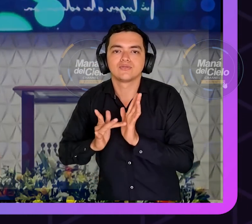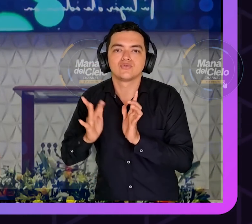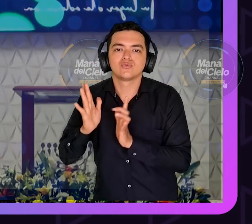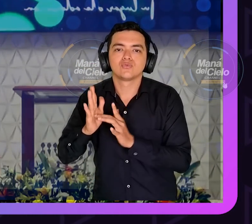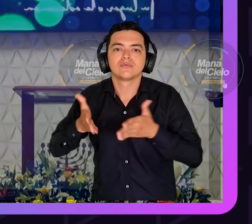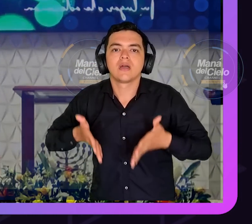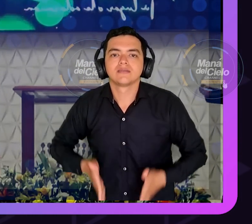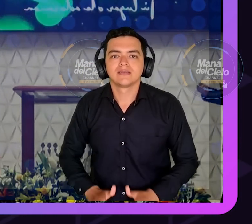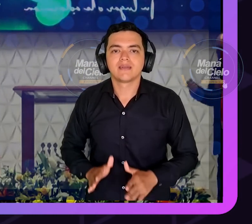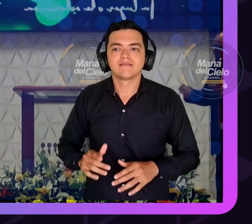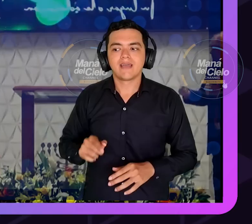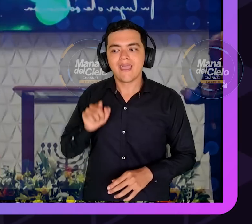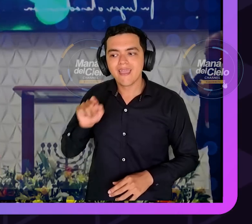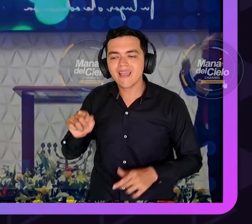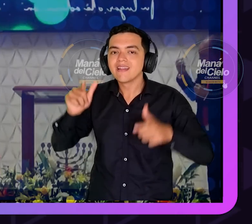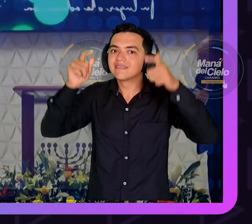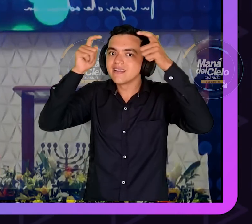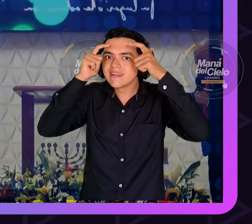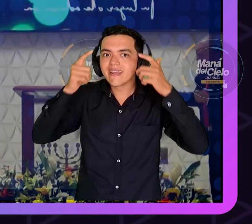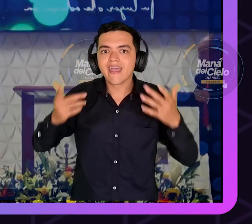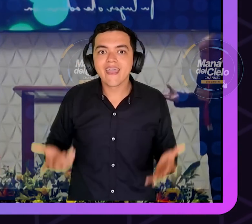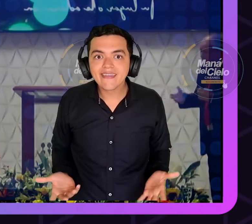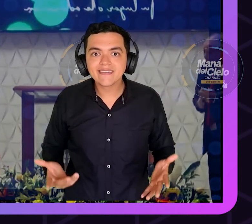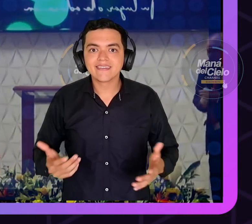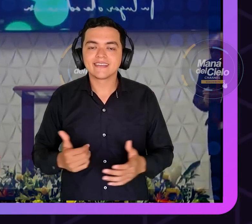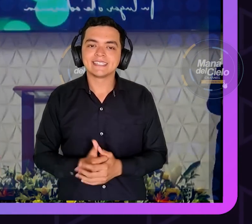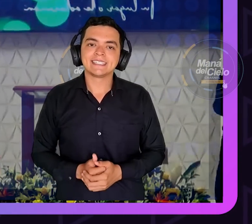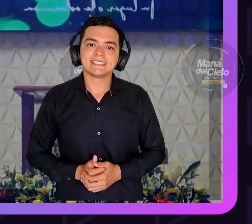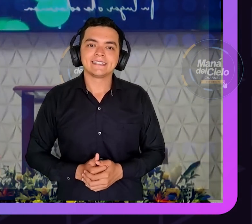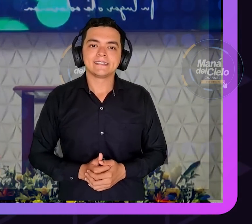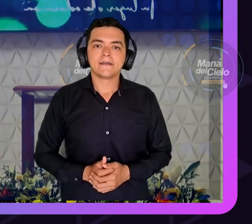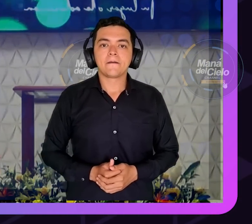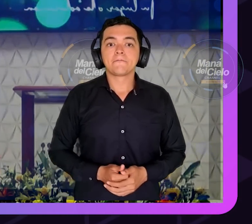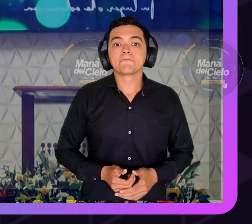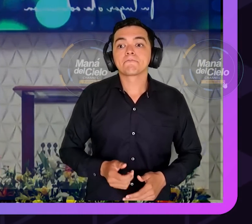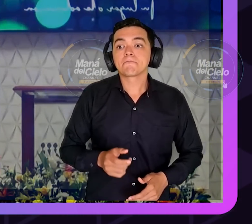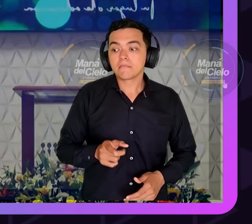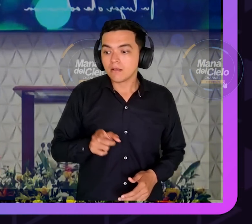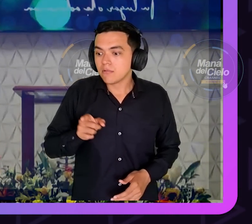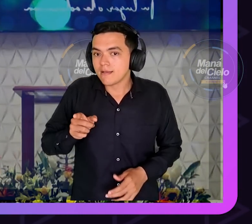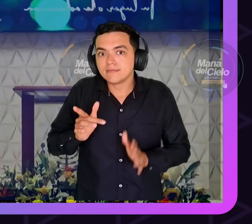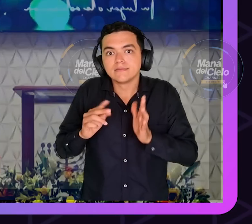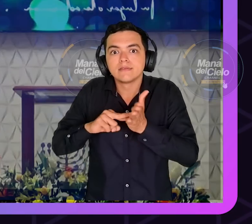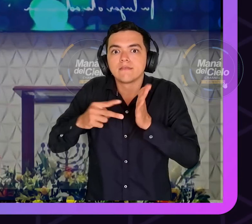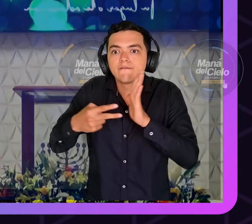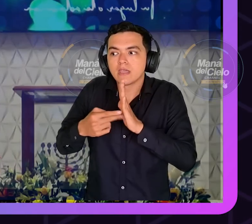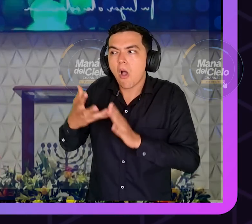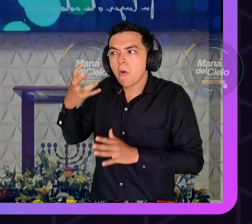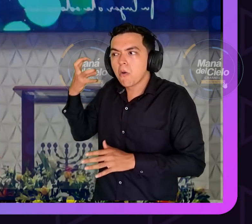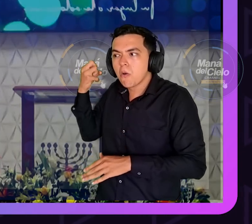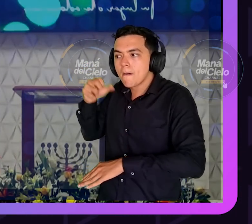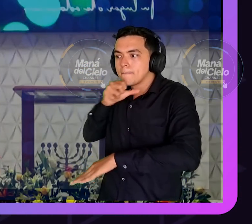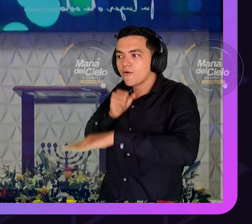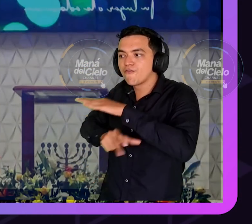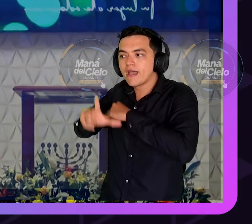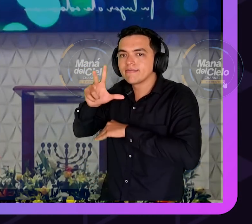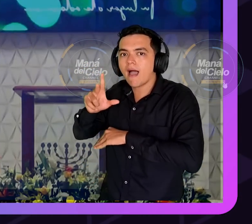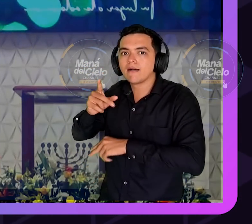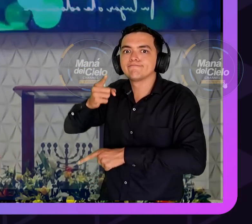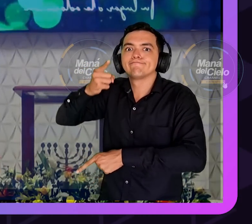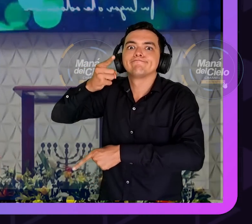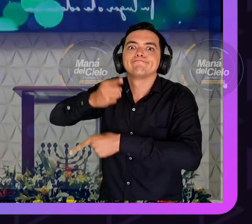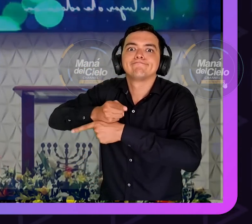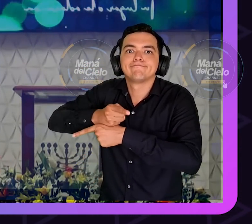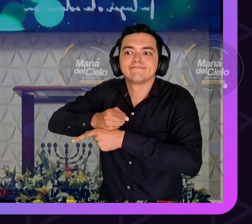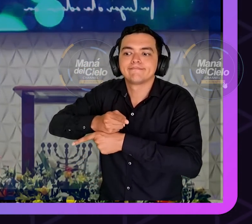piernas porque estaban vivos para que no se escaparan y cuando llegaron donde este señor que nació en Belén ya estaba muerto